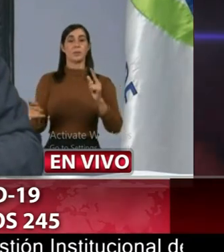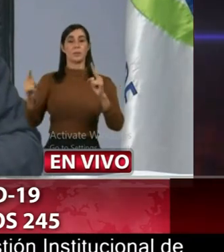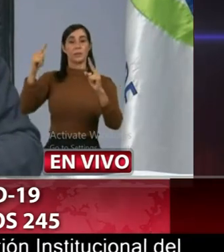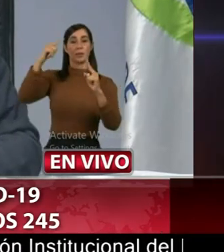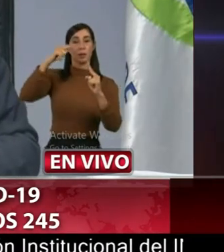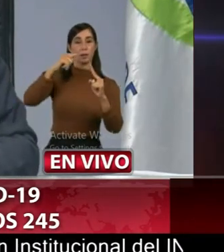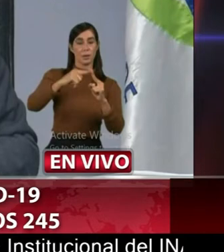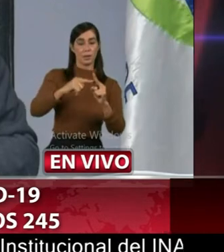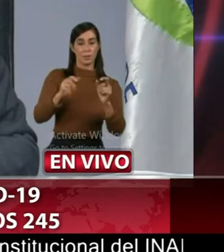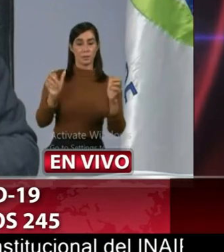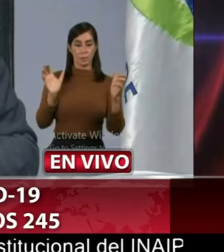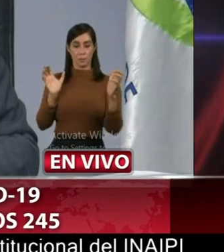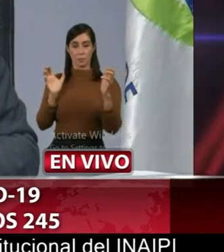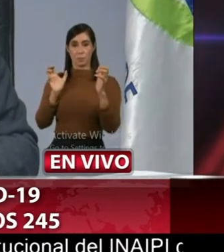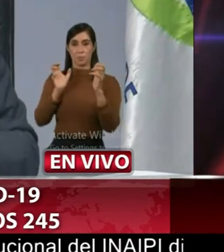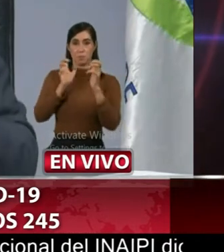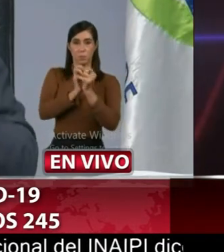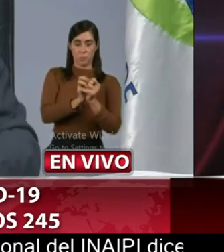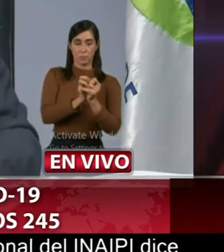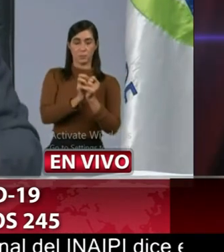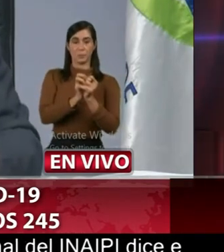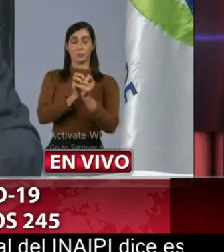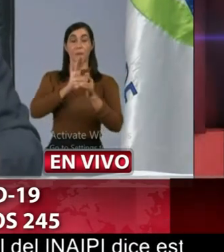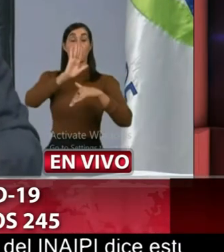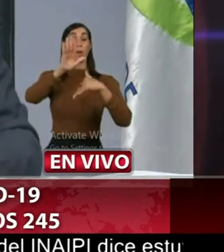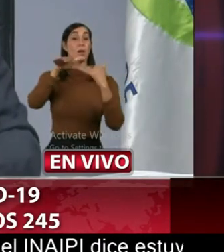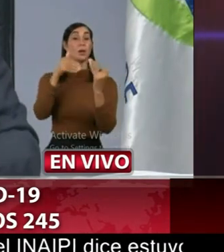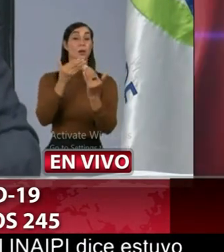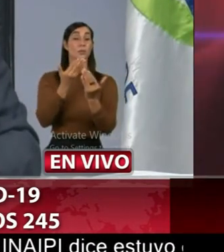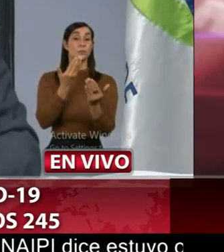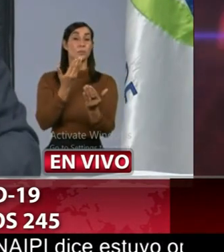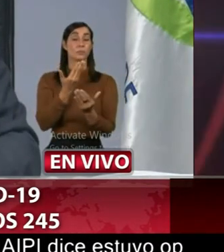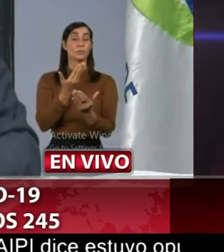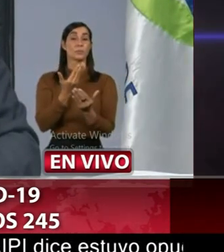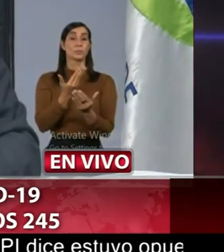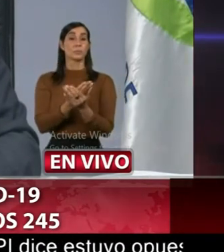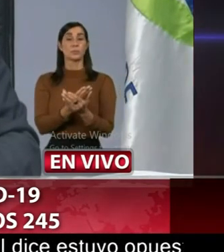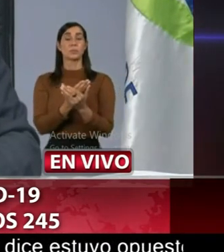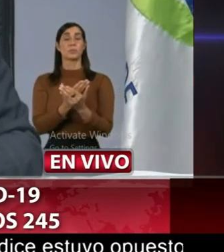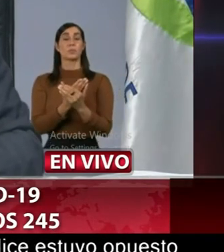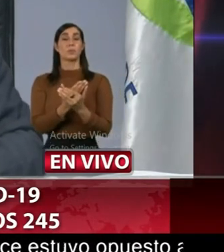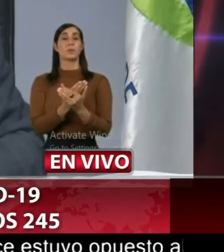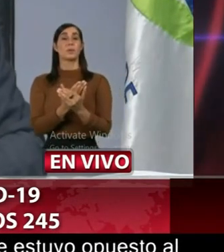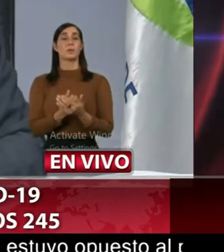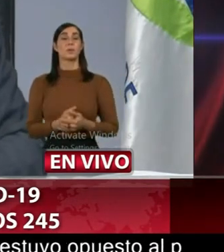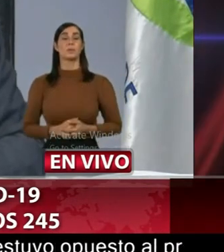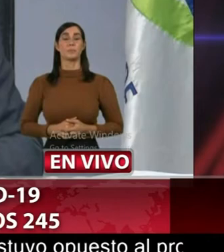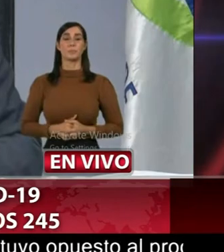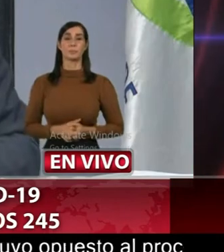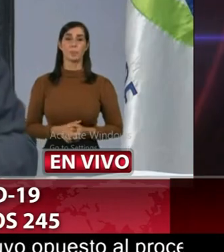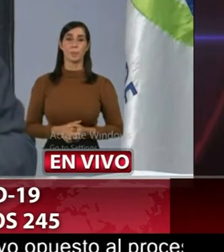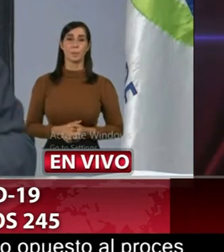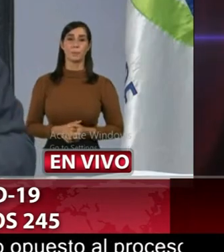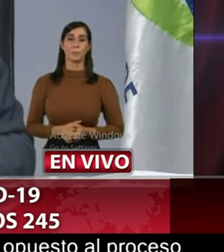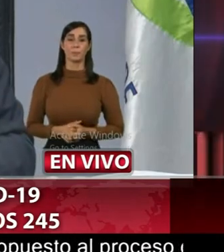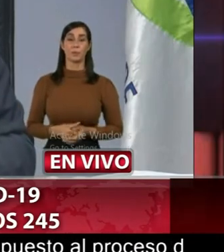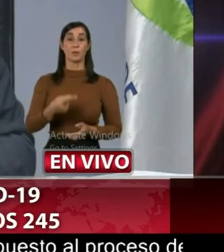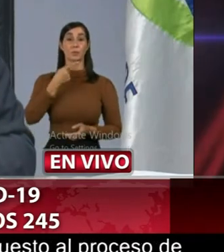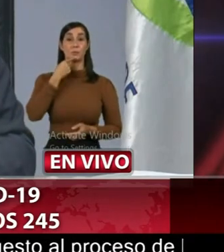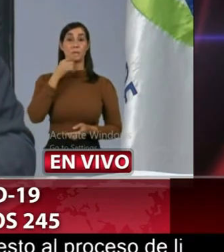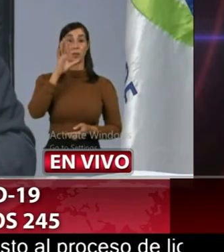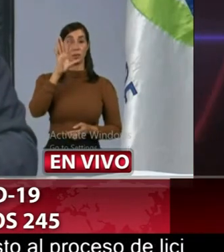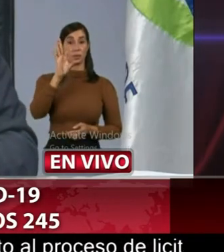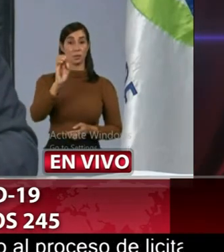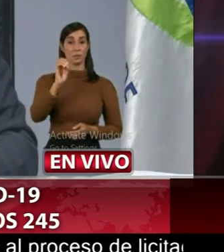la etapa de conglomerados todas digamos yo diría que el 90%